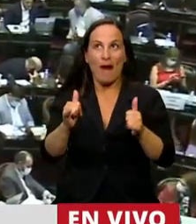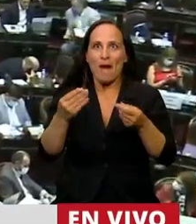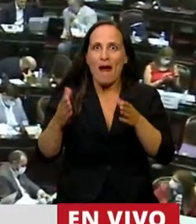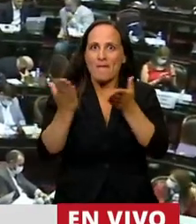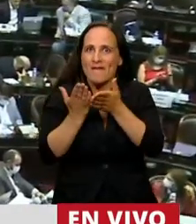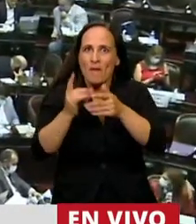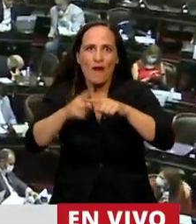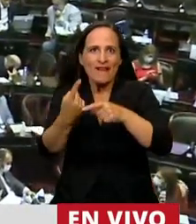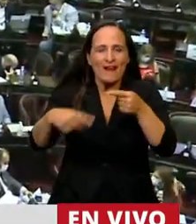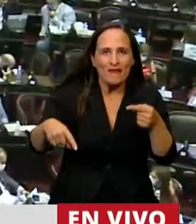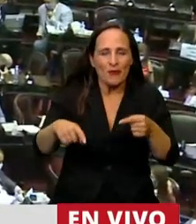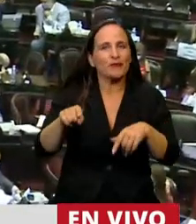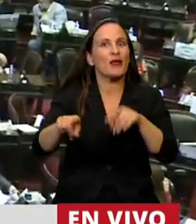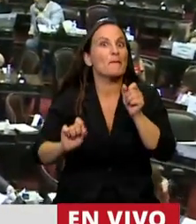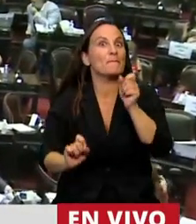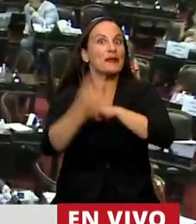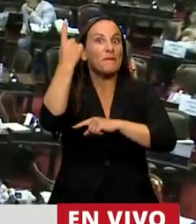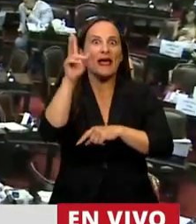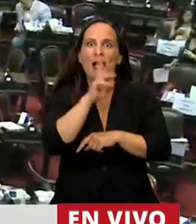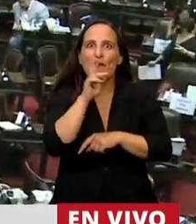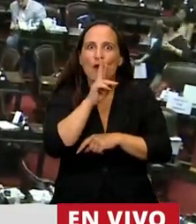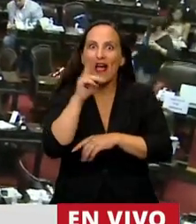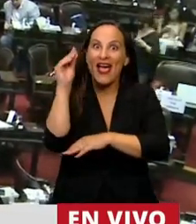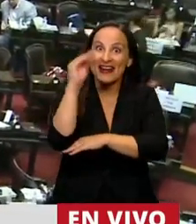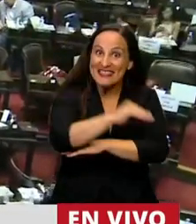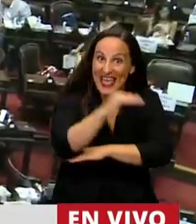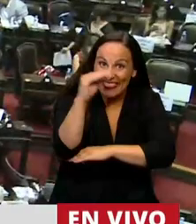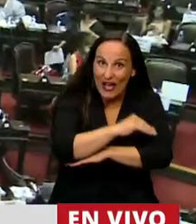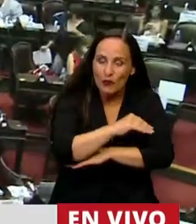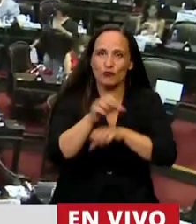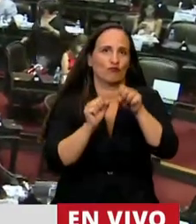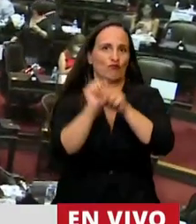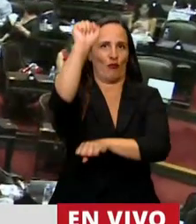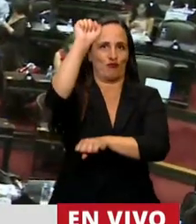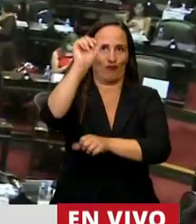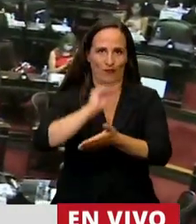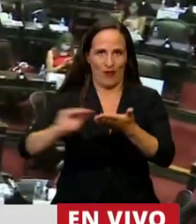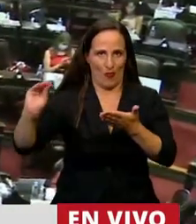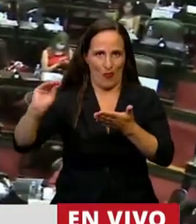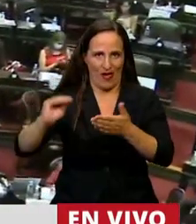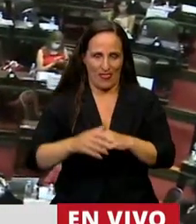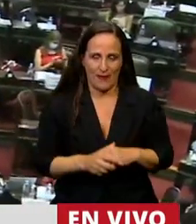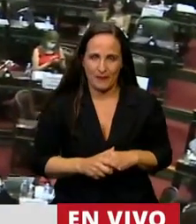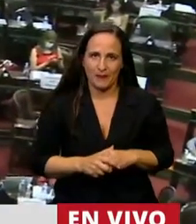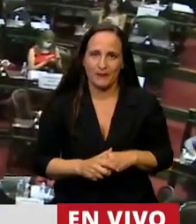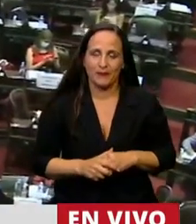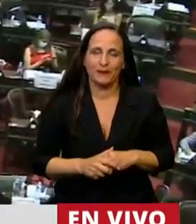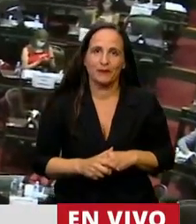Fue la primera mujer santacruceña en obtener el título de abogada y además,